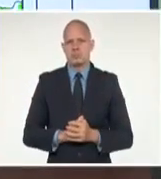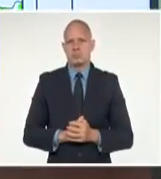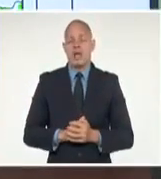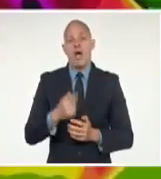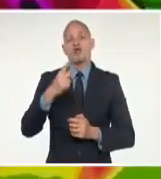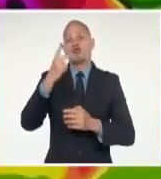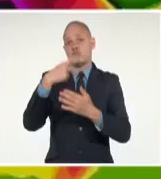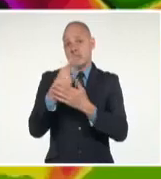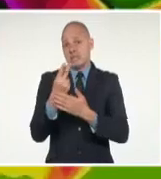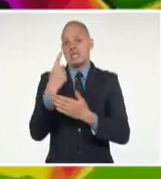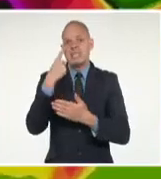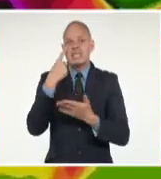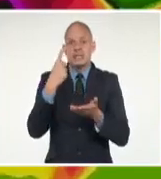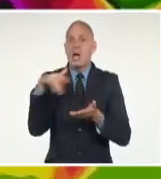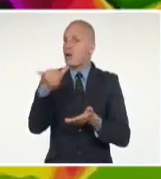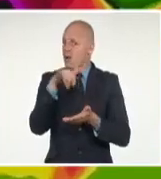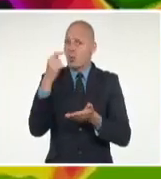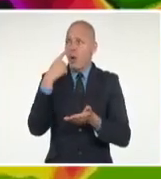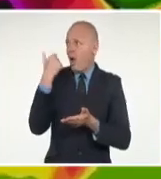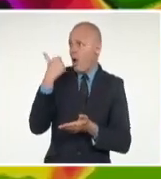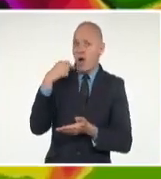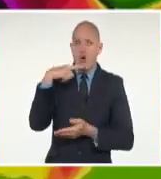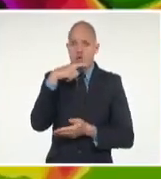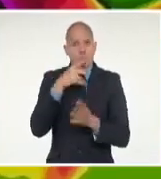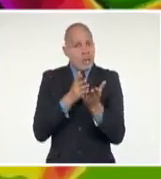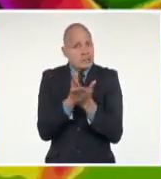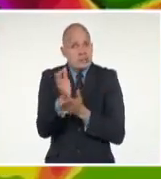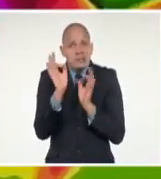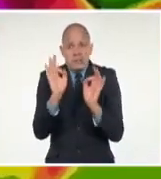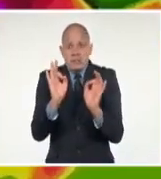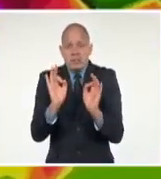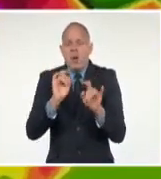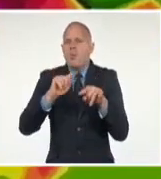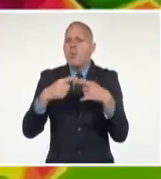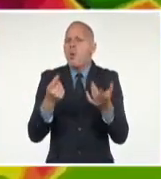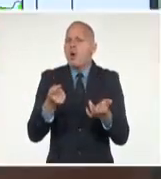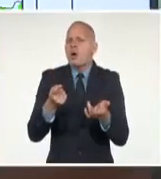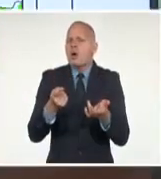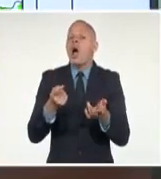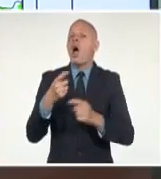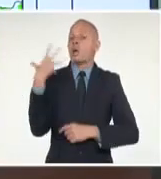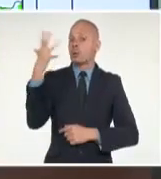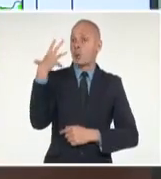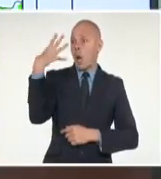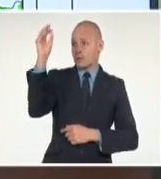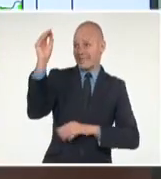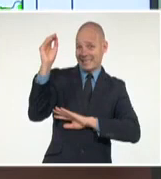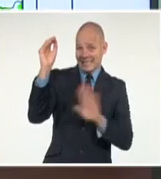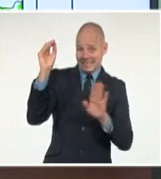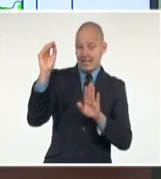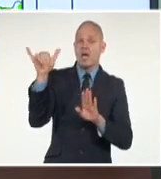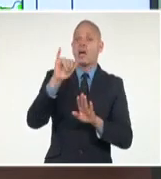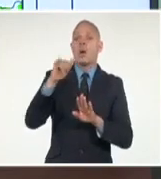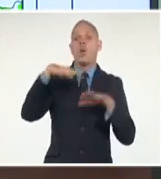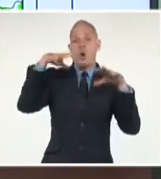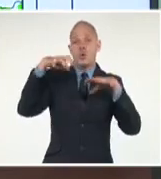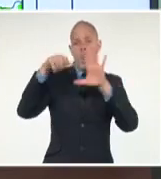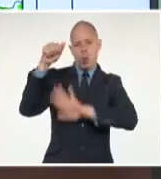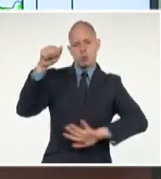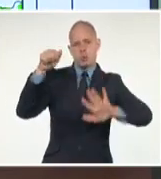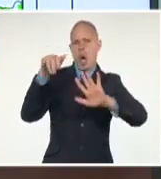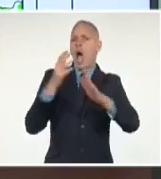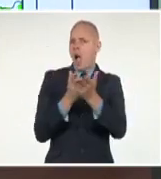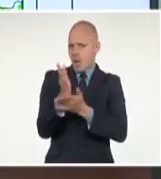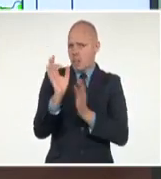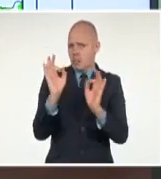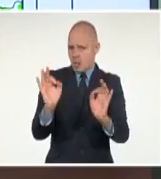pues entonces vemos que la lluvia continúa. Porque el centro está aquí, pero todavía hay áreas de lluvia hacia el sur. De modo que la lluvia es un